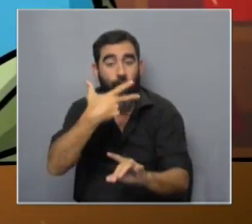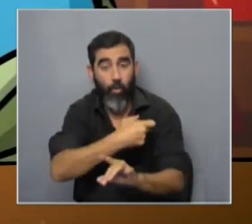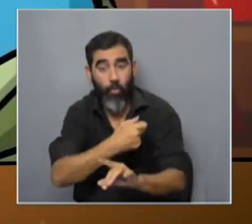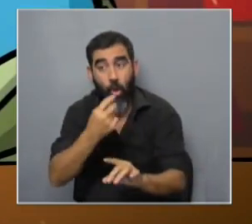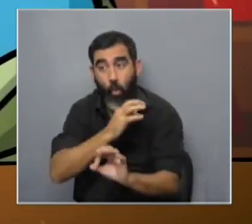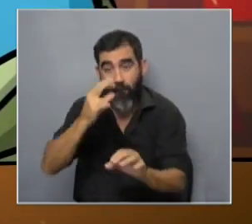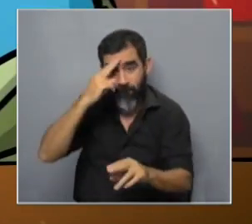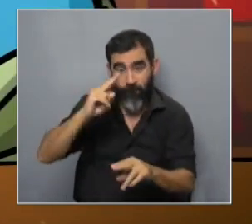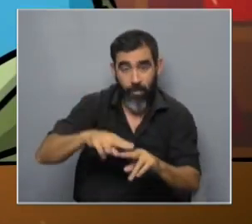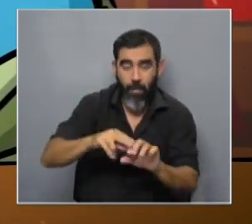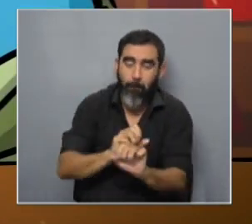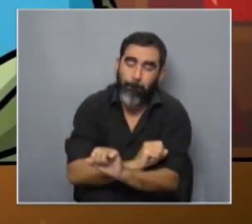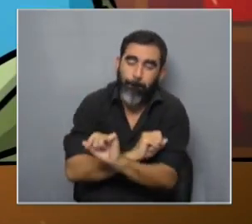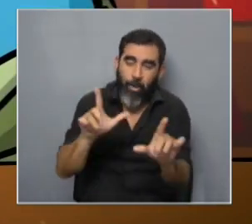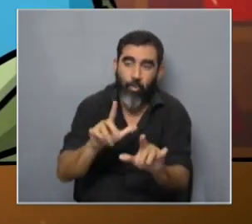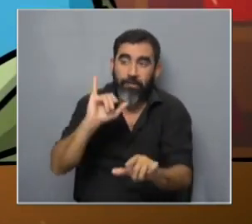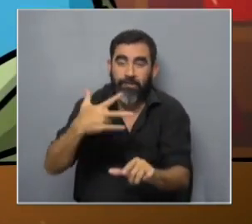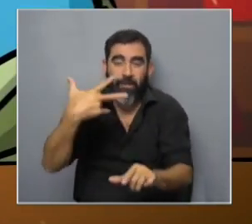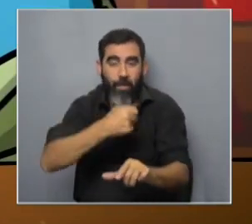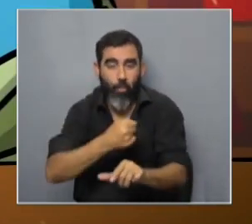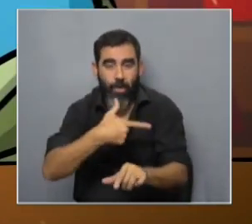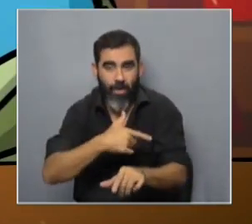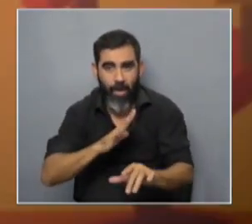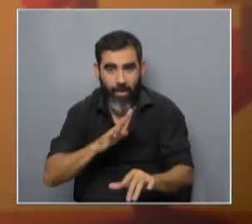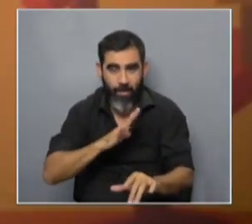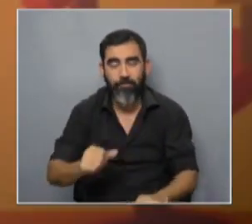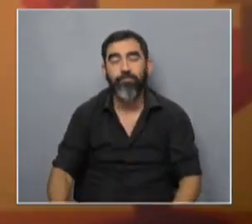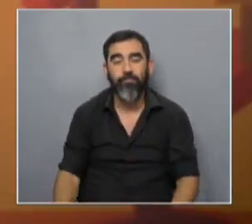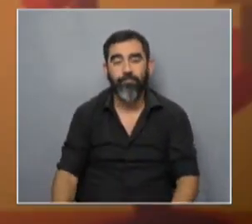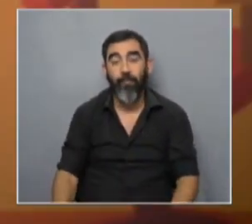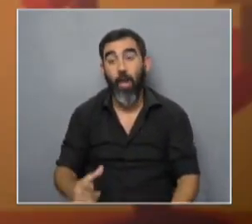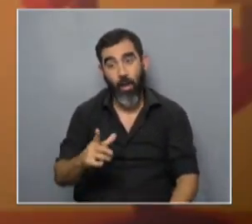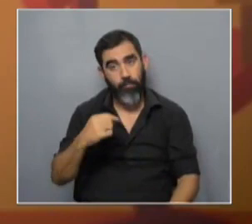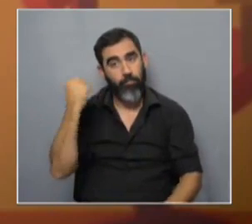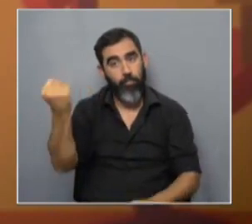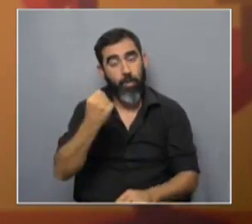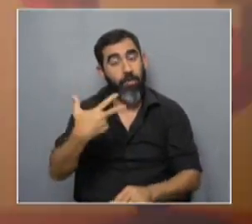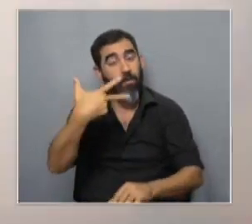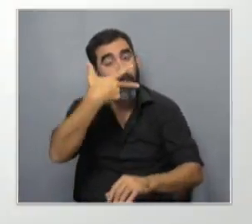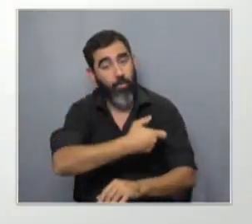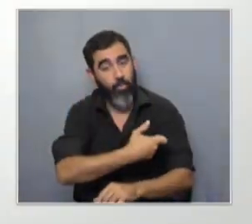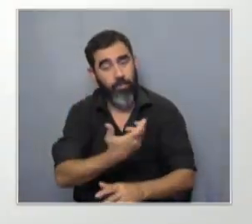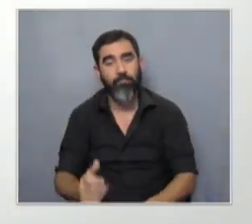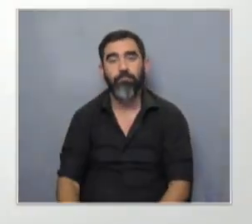enfermarse tiene mayores riesgos que las propias vacunas ah si será importante vacunarse